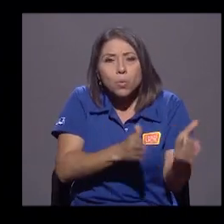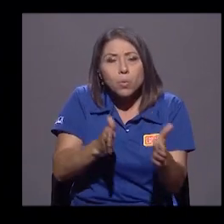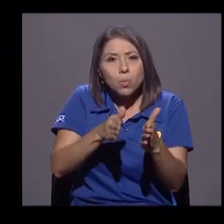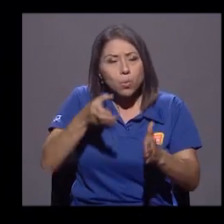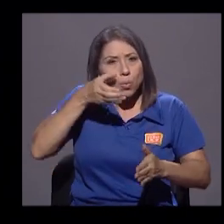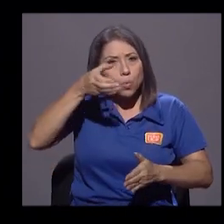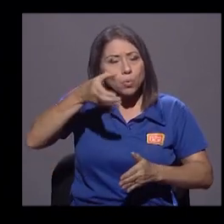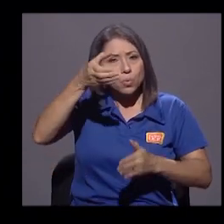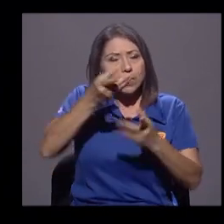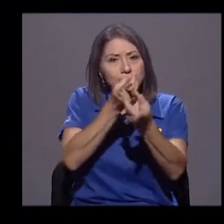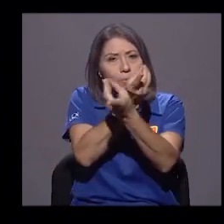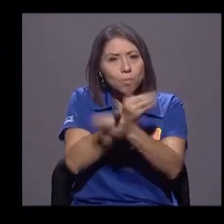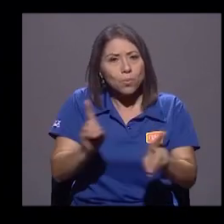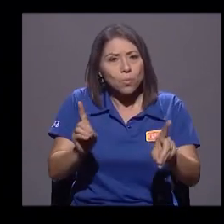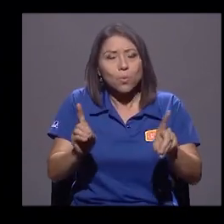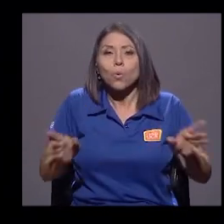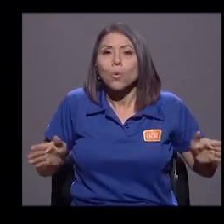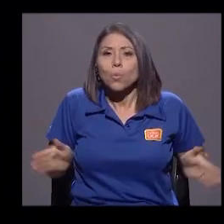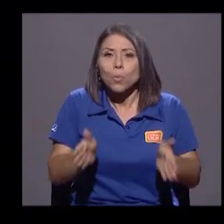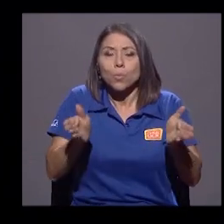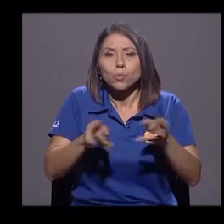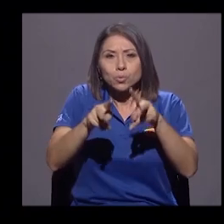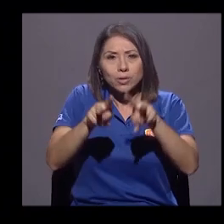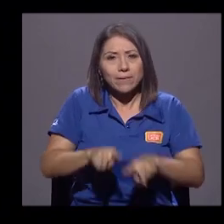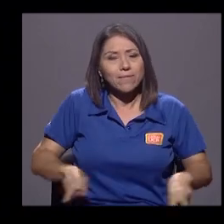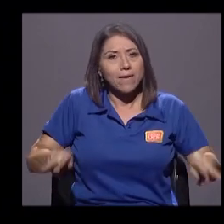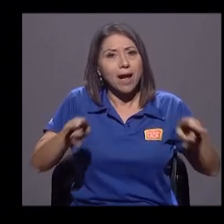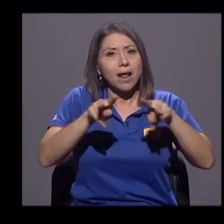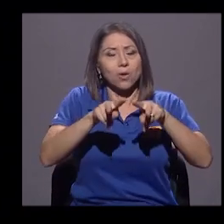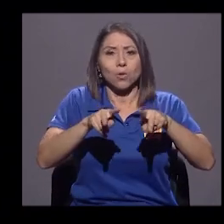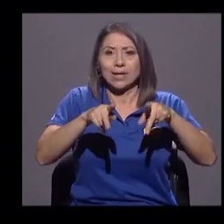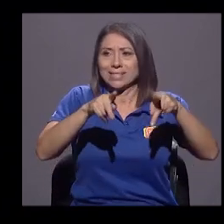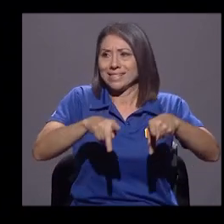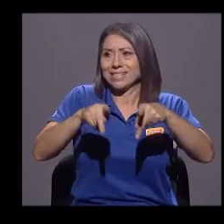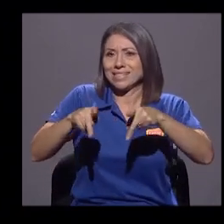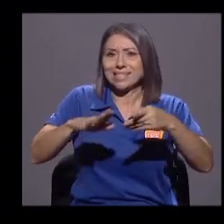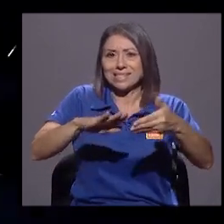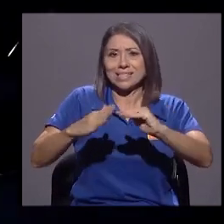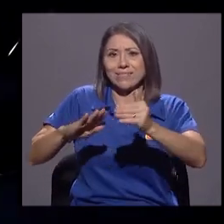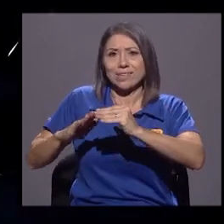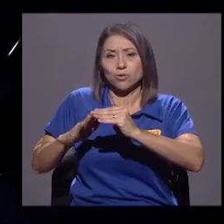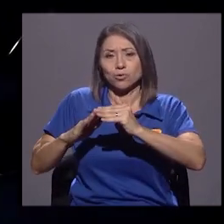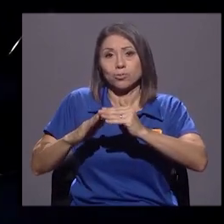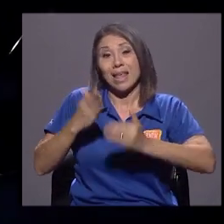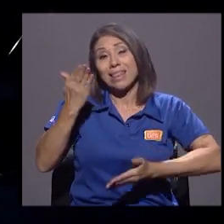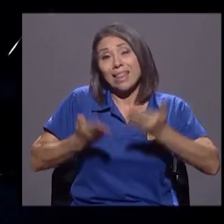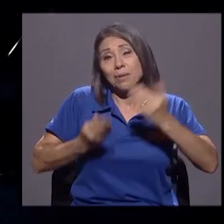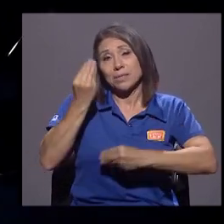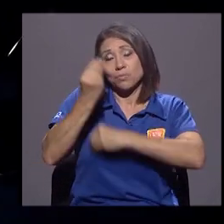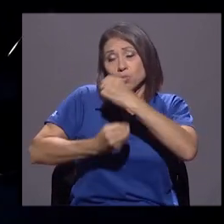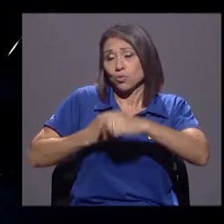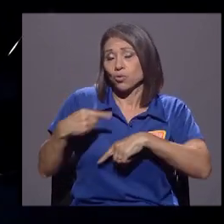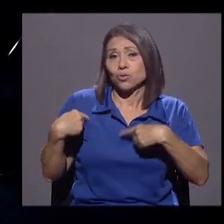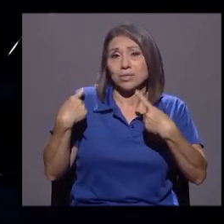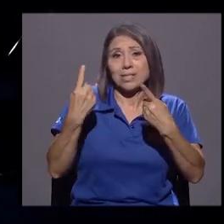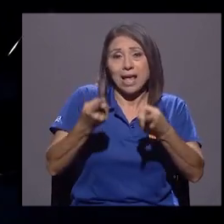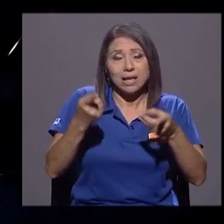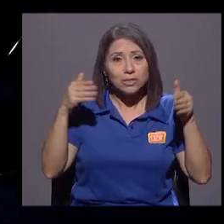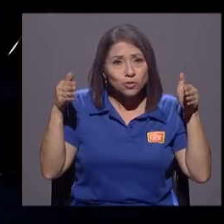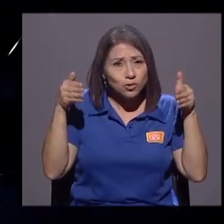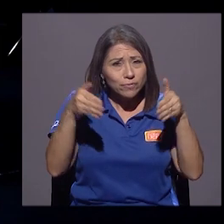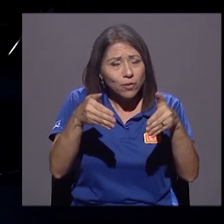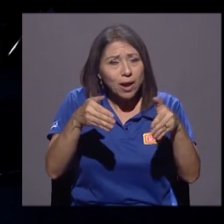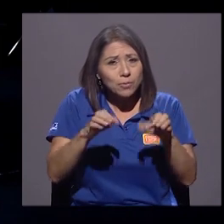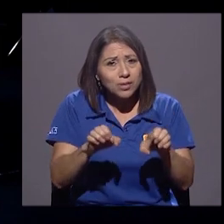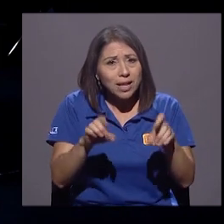democrática y en promoción de valores cívicos. Tal vez durante muchos años nos enfocamos en la educación, en